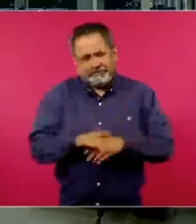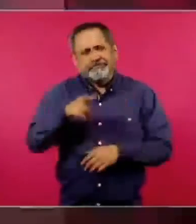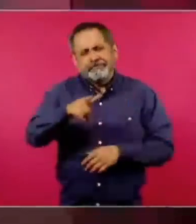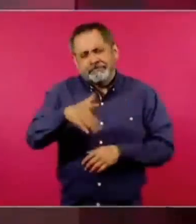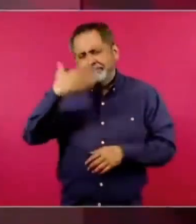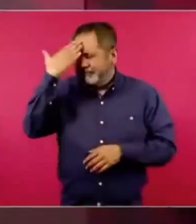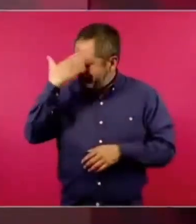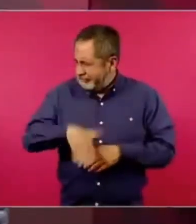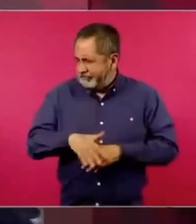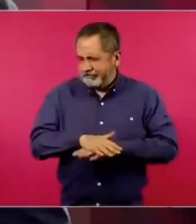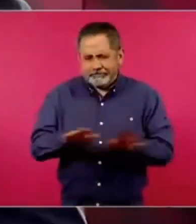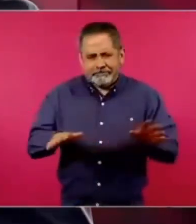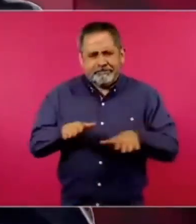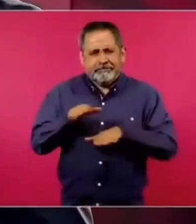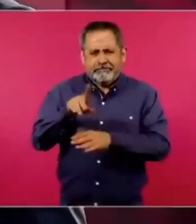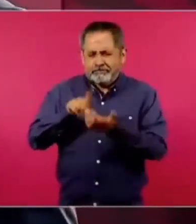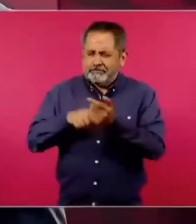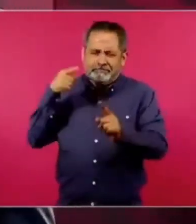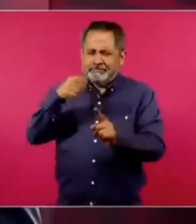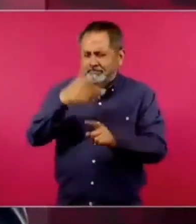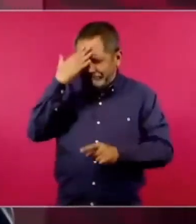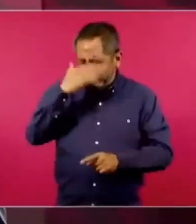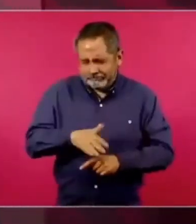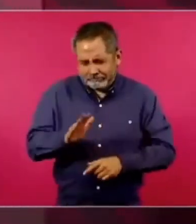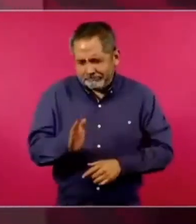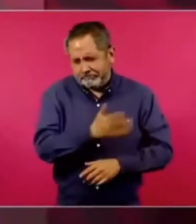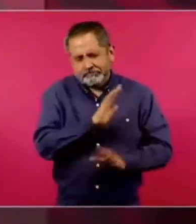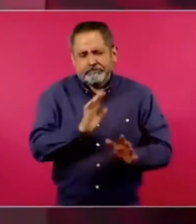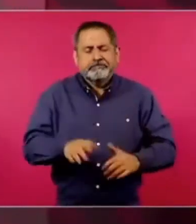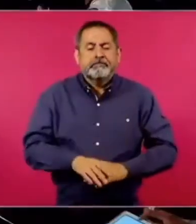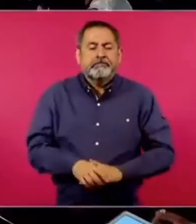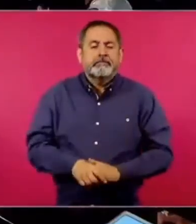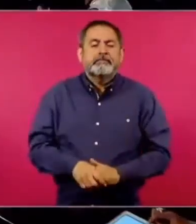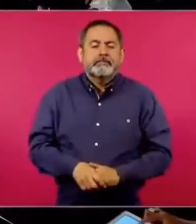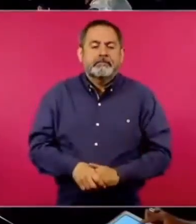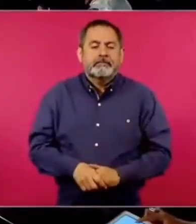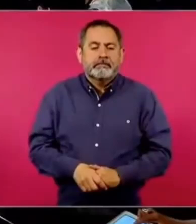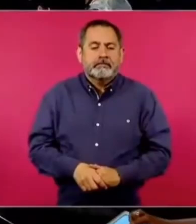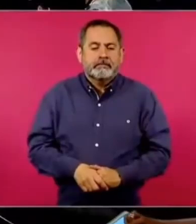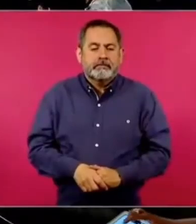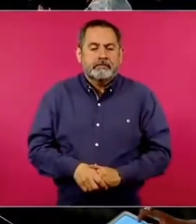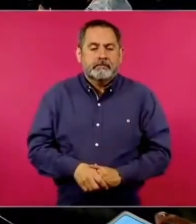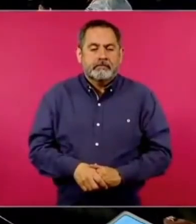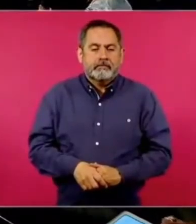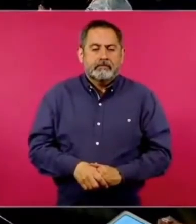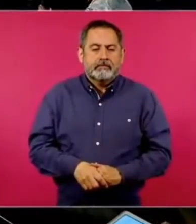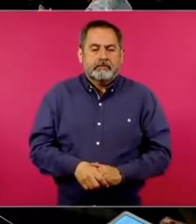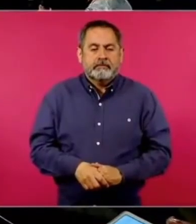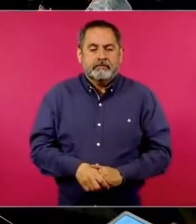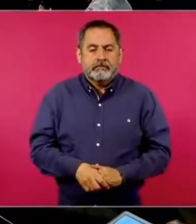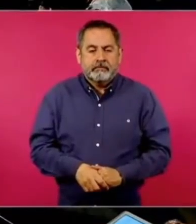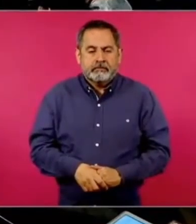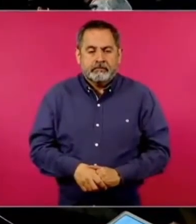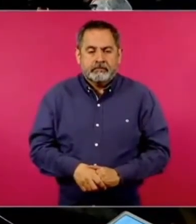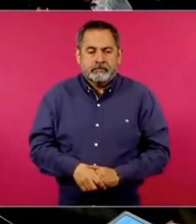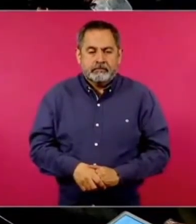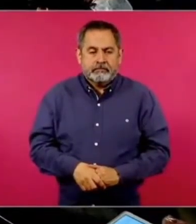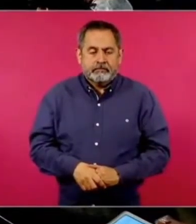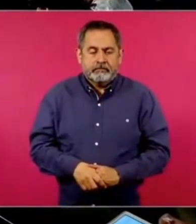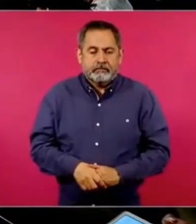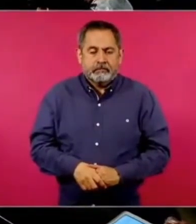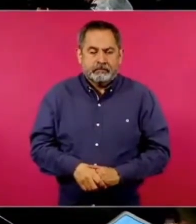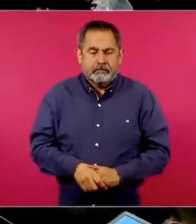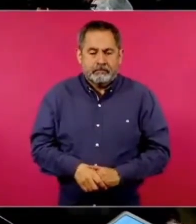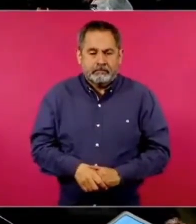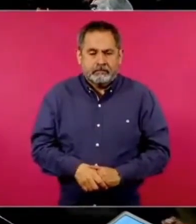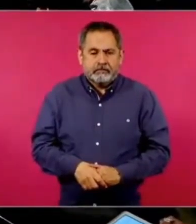bien de qué se trata. Me dijo que está en la presidenta del extrapresidente del encuentro que tuvieron en la… Ah,